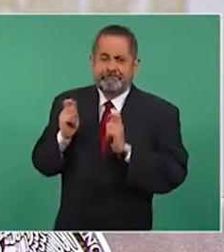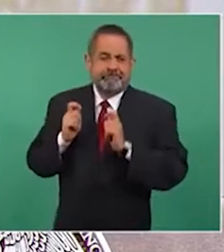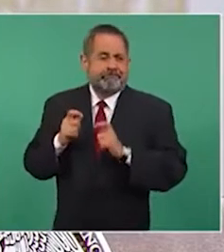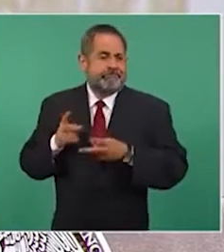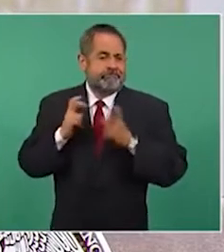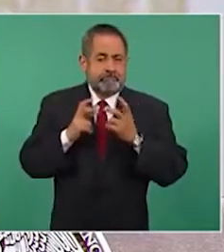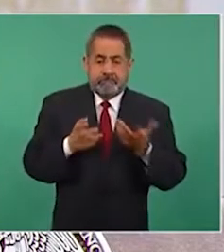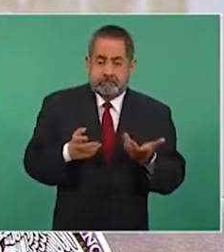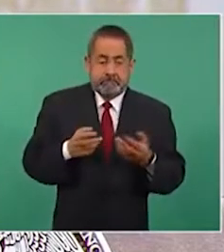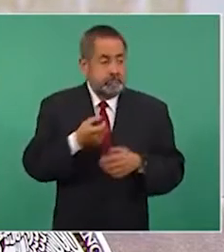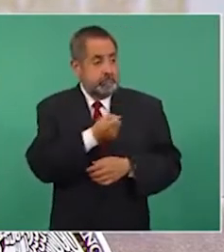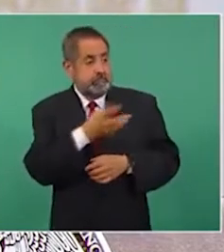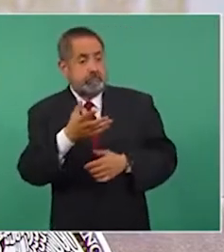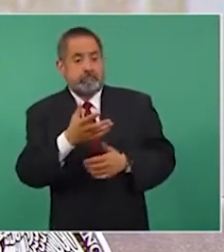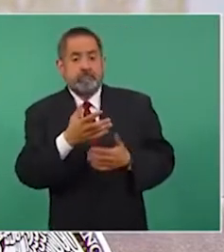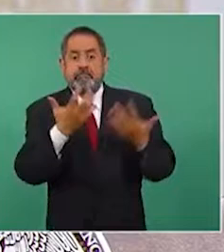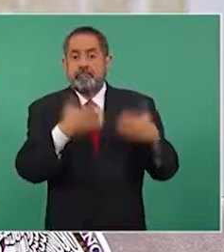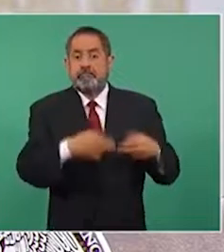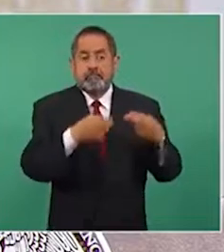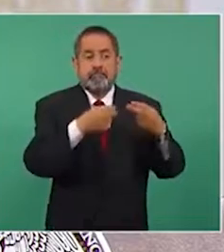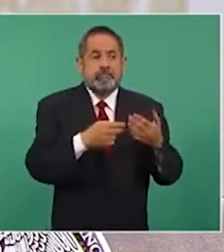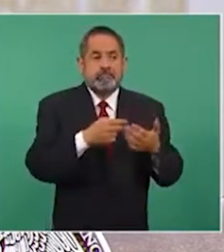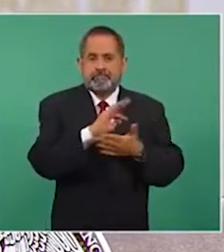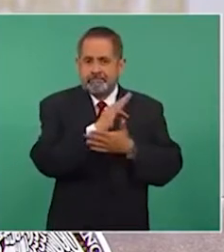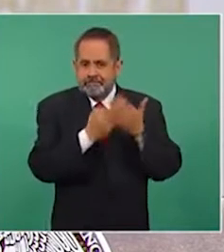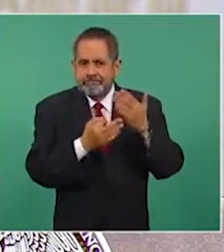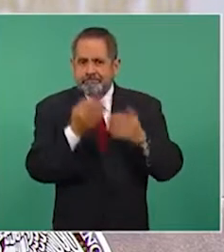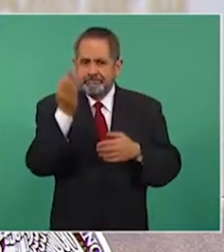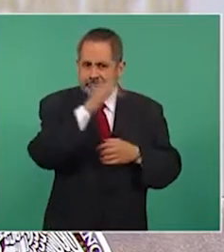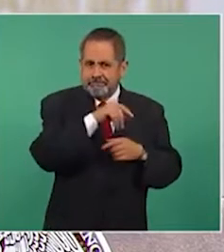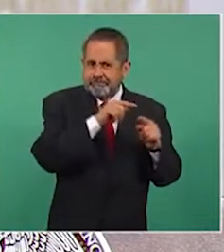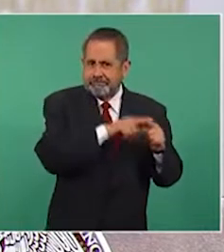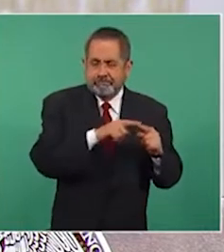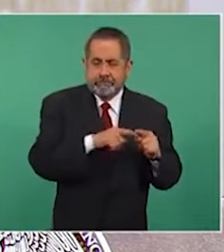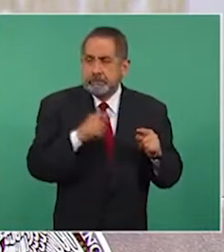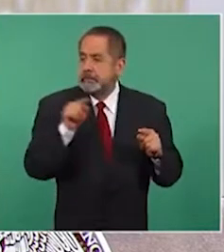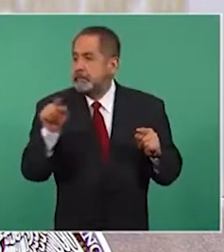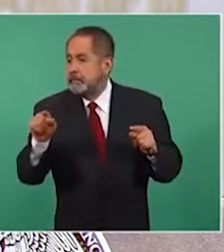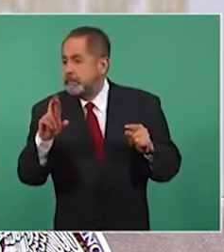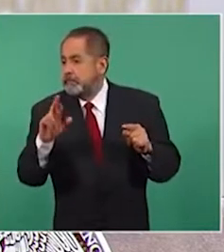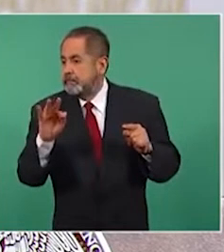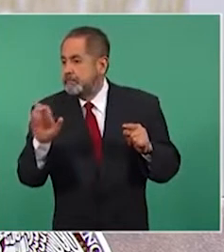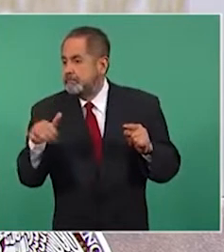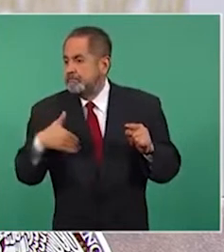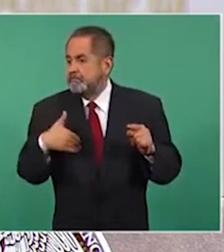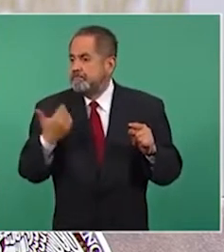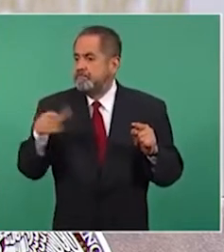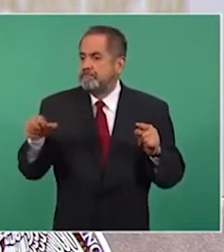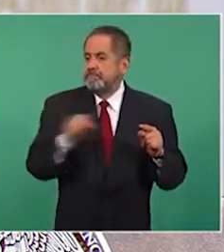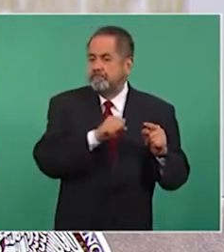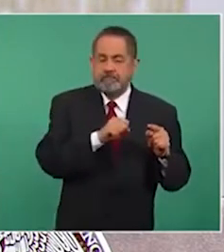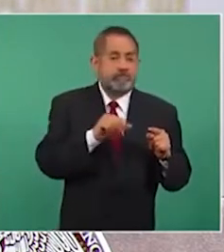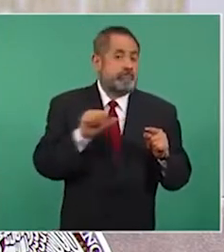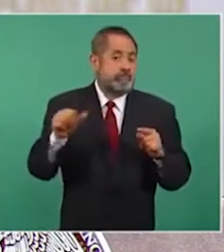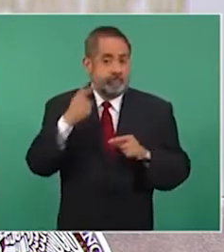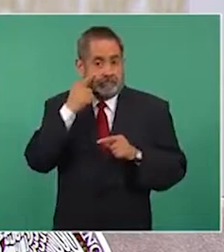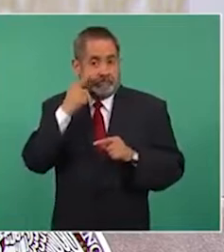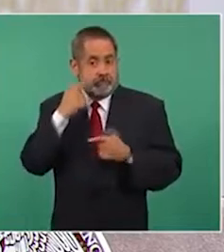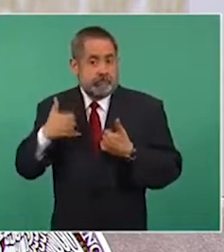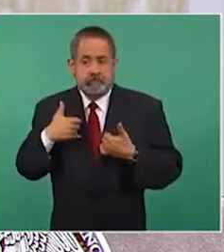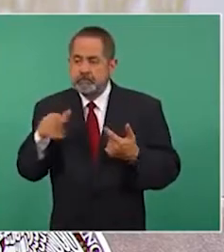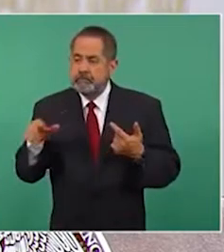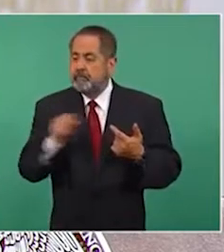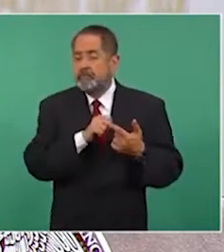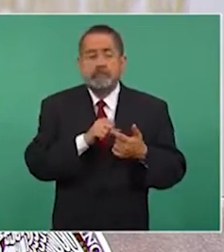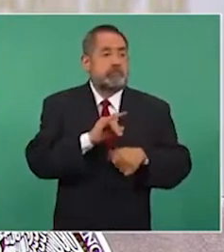hay empresas factureras o fantasmas que utilizan el RFC de las personas ajenas, sobre todo de jóvenes, para